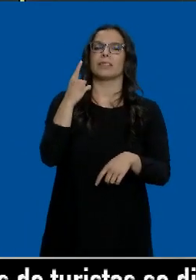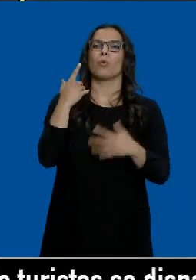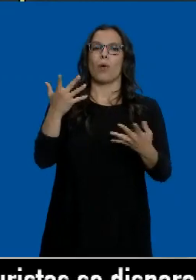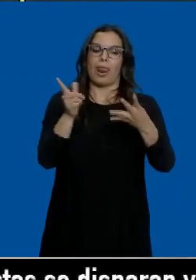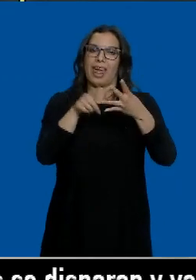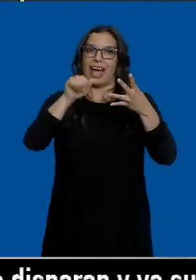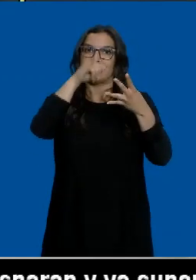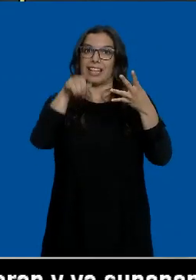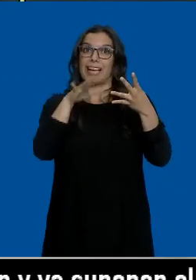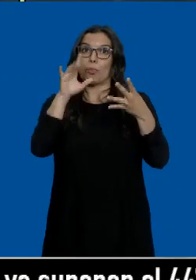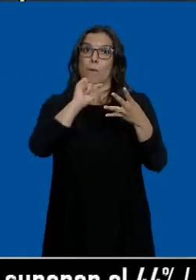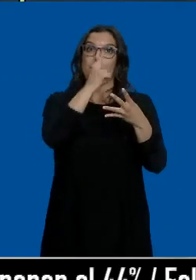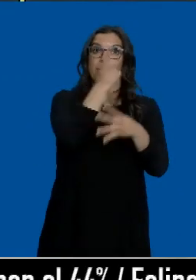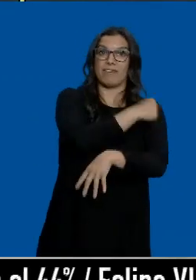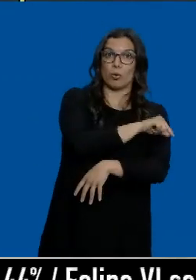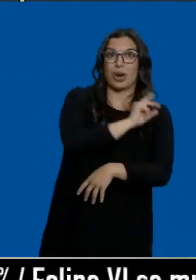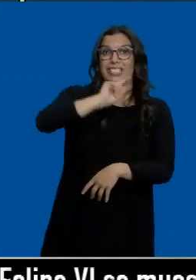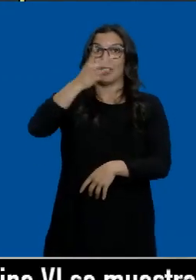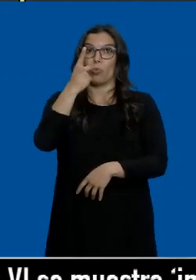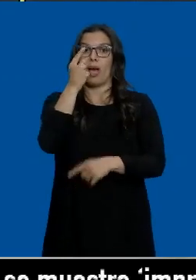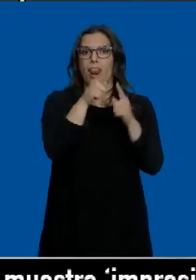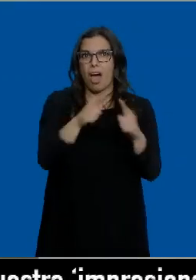de tiempo entre el primer y segundo pinchazo.